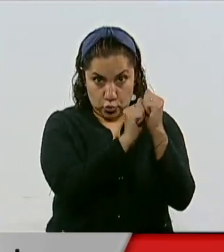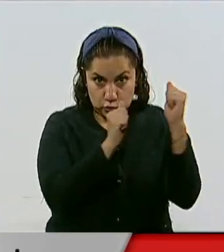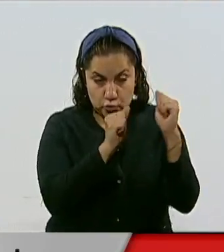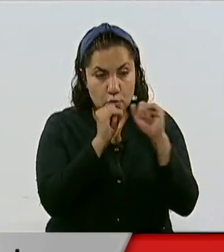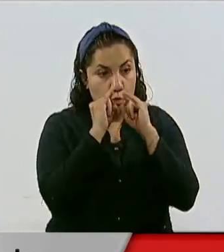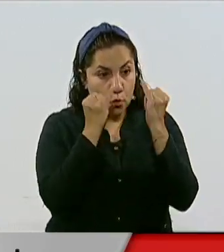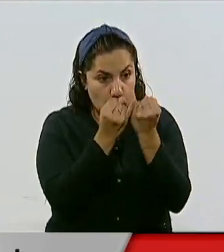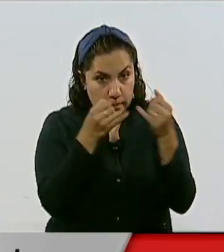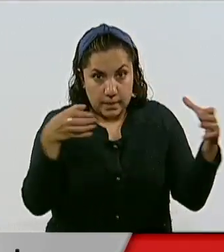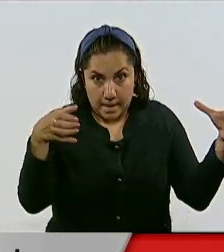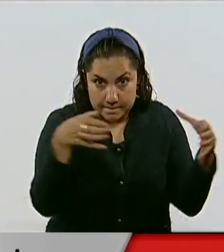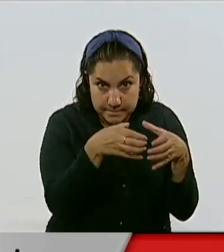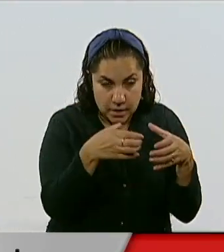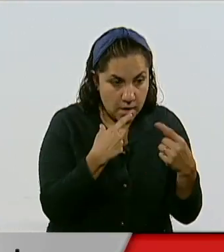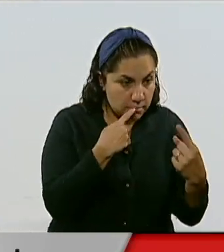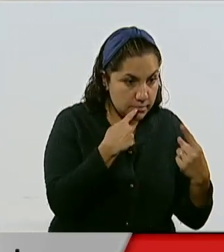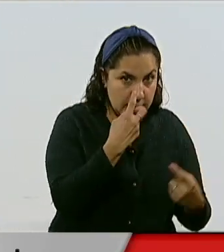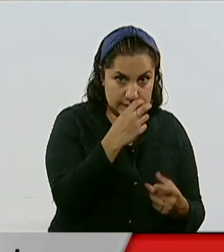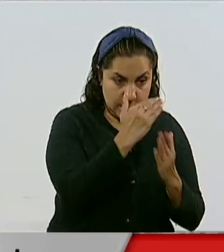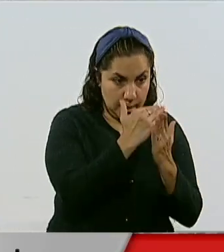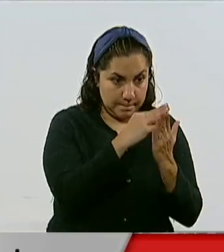para analizar esta minuta.